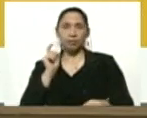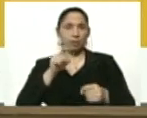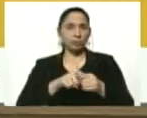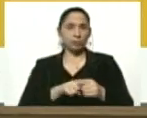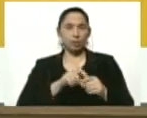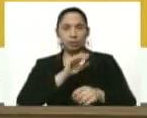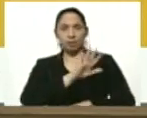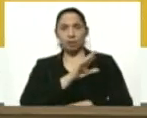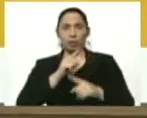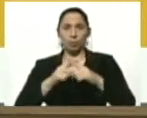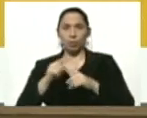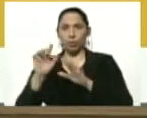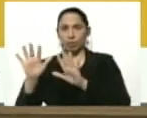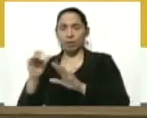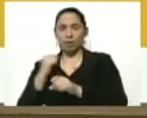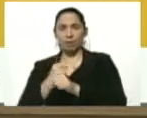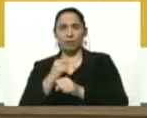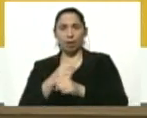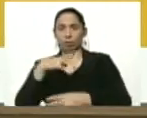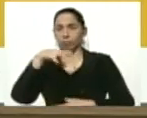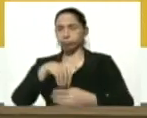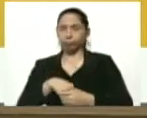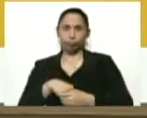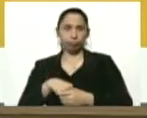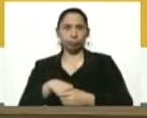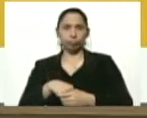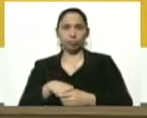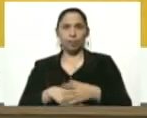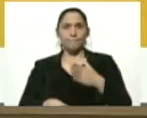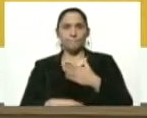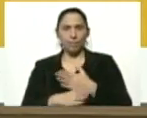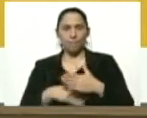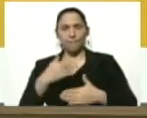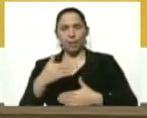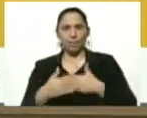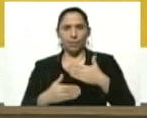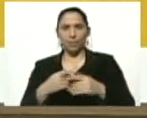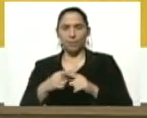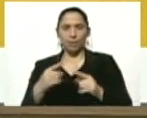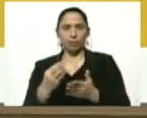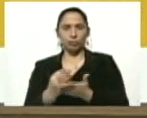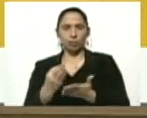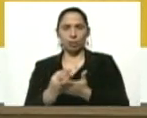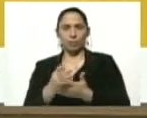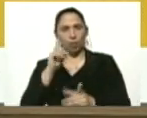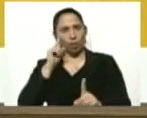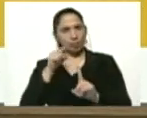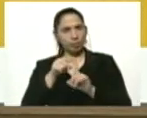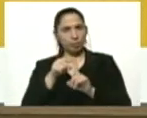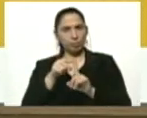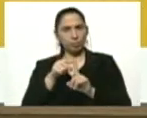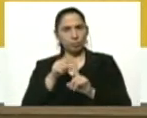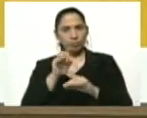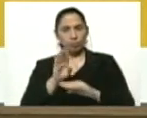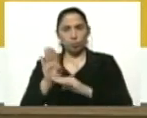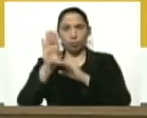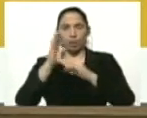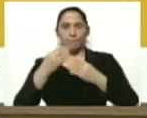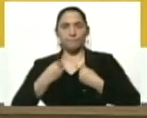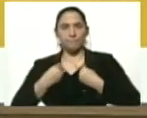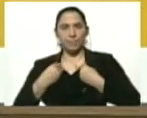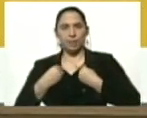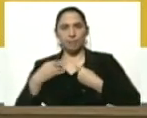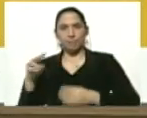por 10 trabajadores en casa vamos poco a poco pero siempre con el objetivo de proteger la vida